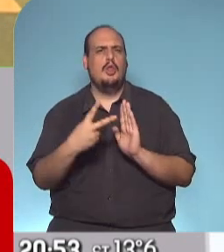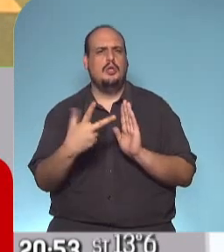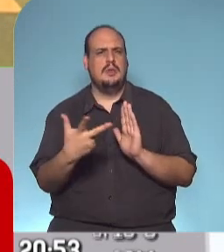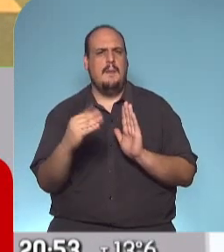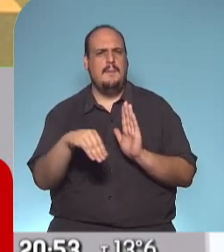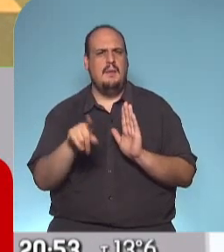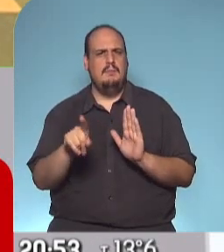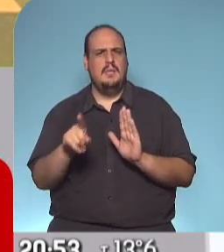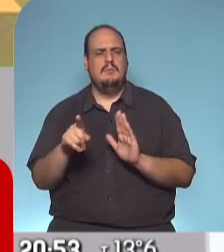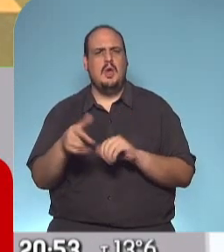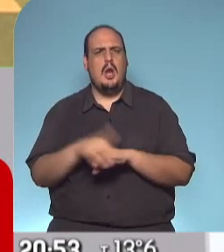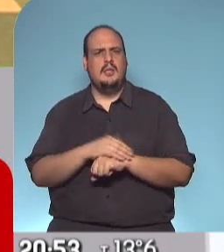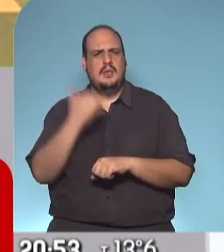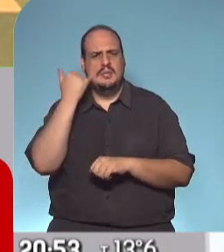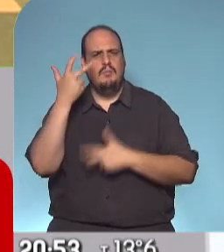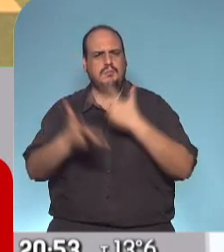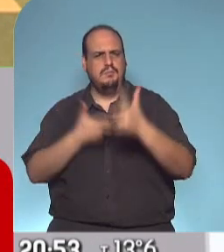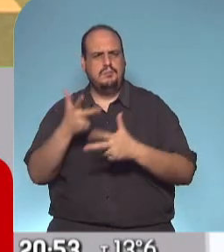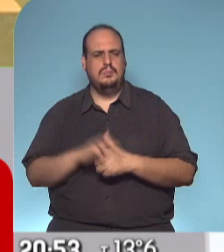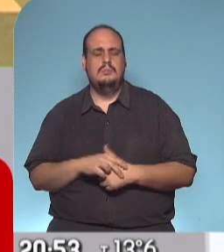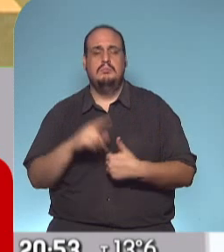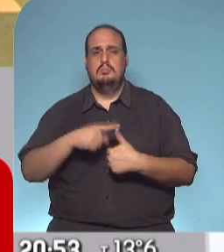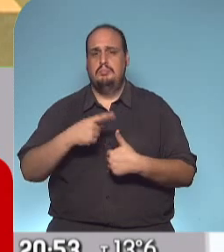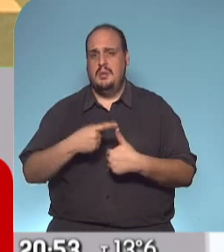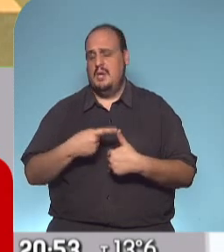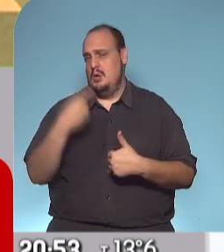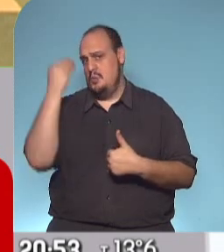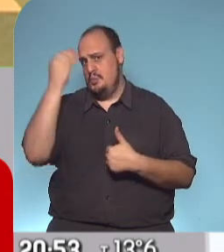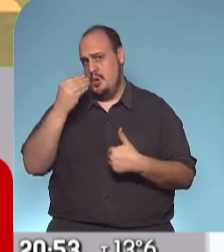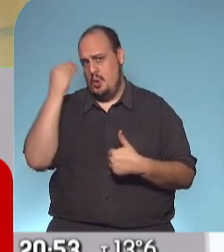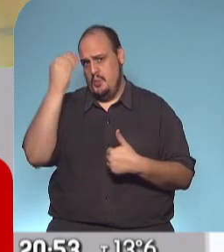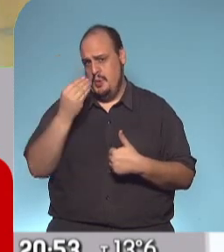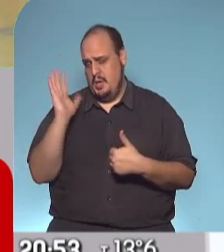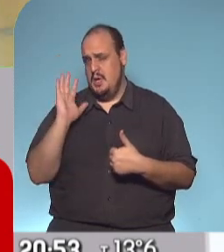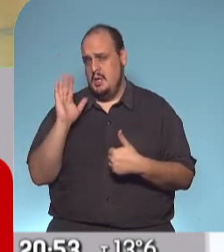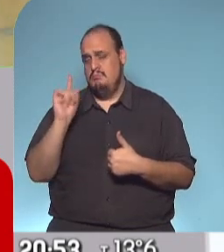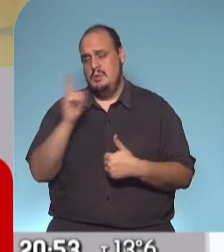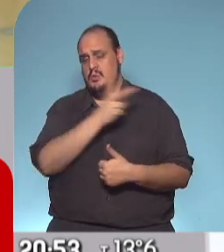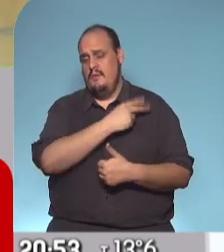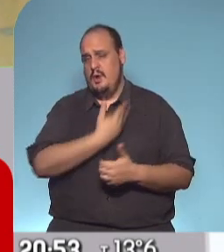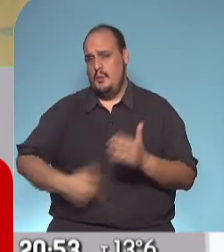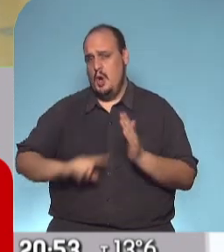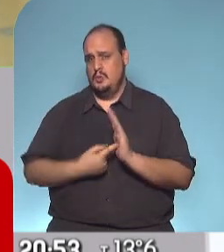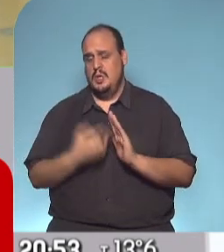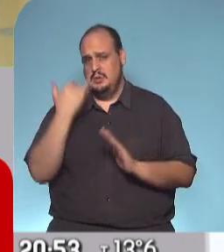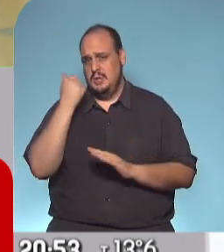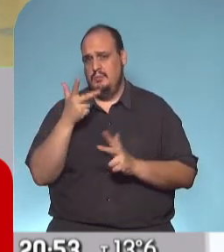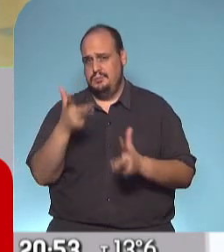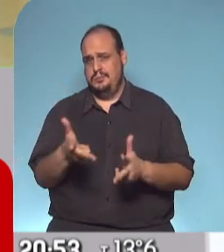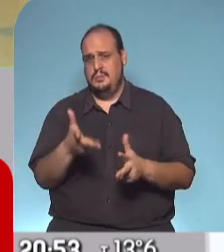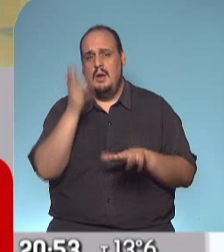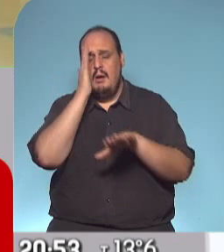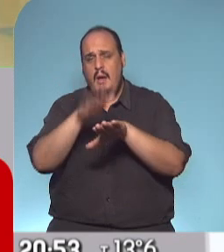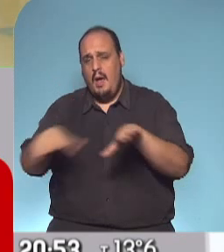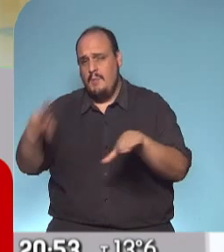recién hemos hablado con Horacio Rodríguez Larreta. El primero, preocupante, asumido por el propio jefe de gobierno de la ciudad, el porcentaje de ocupación de